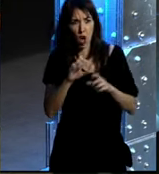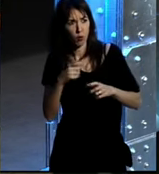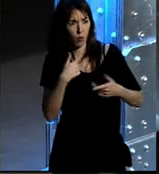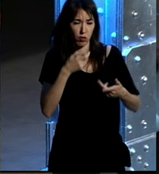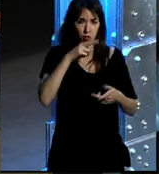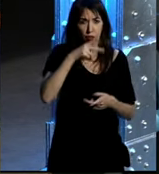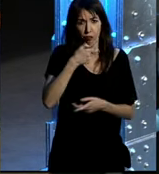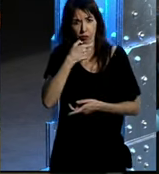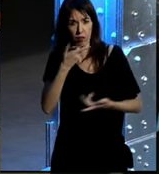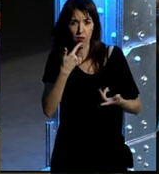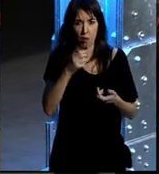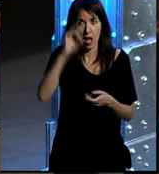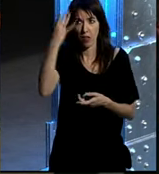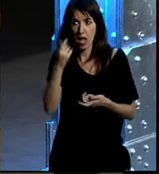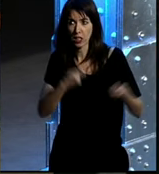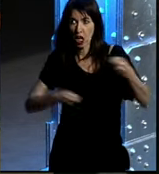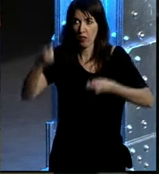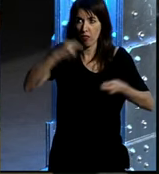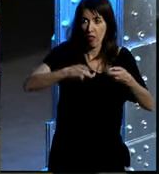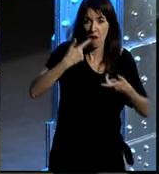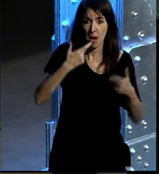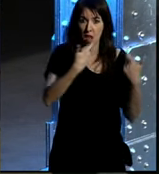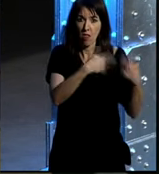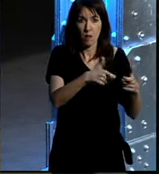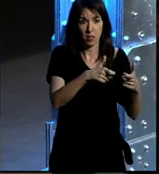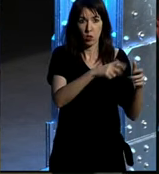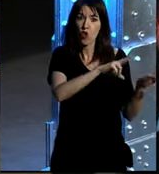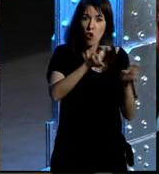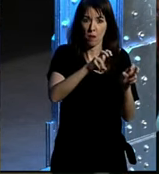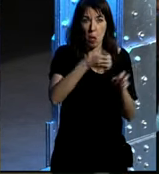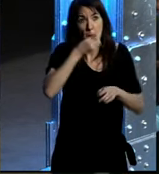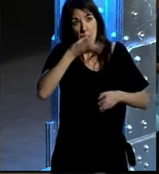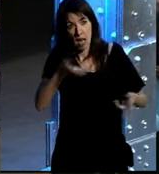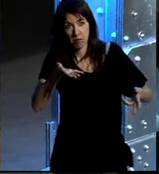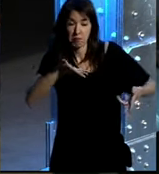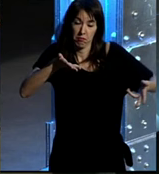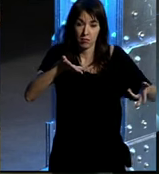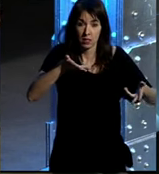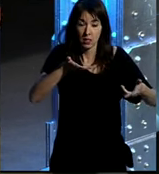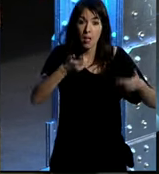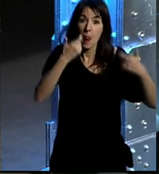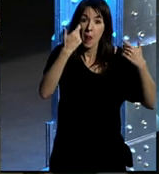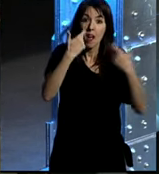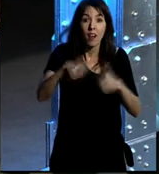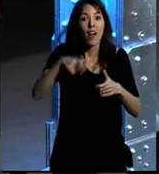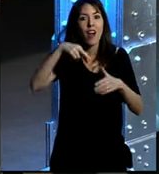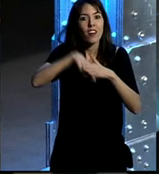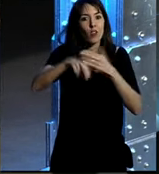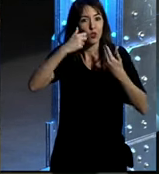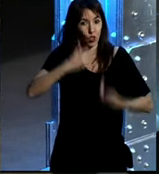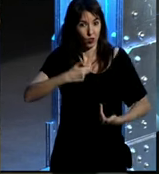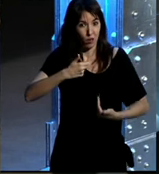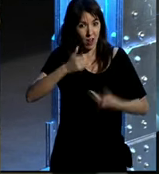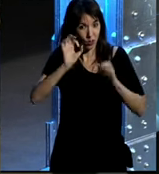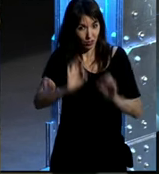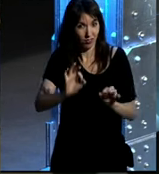crowdsourcing aportar ideas para el departamento de innovación bien y entonces pues resulta que para el departamento de recursos humanos que es a lo